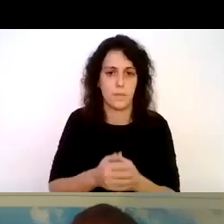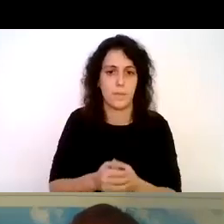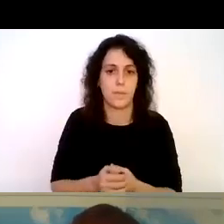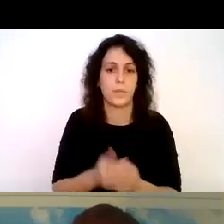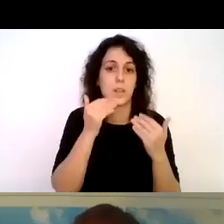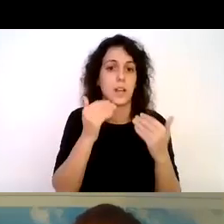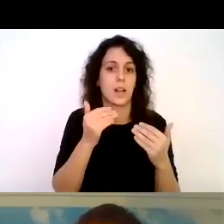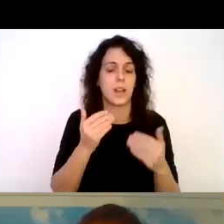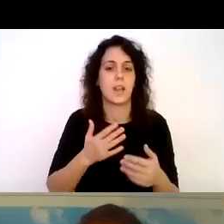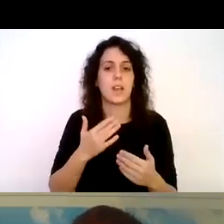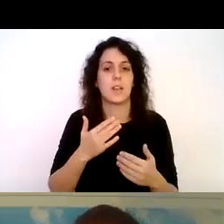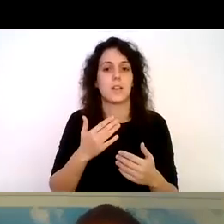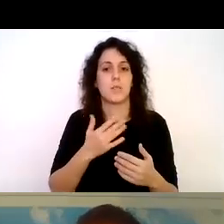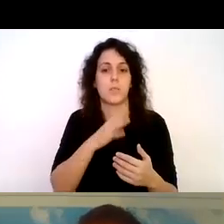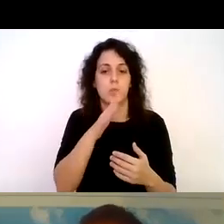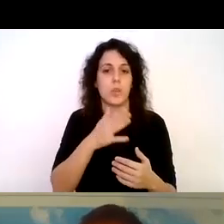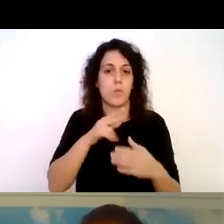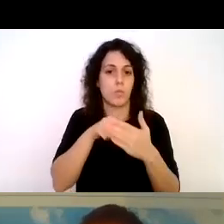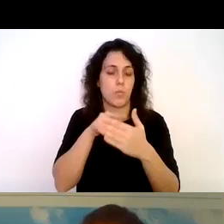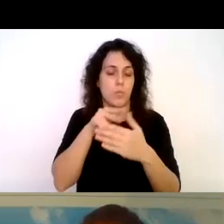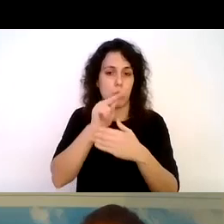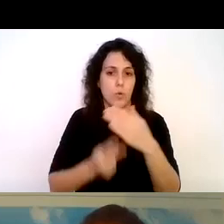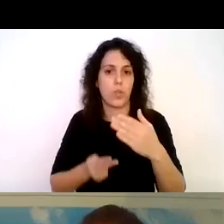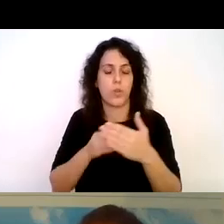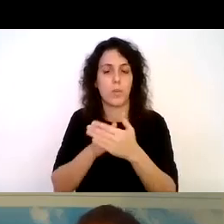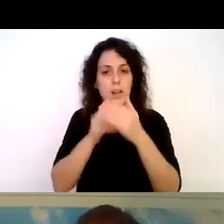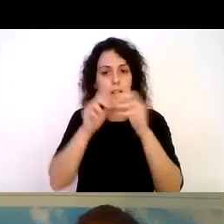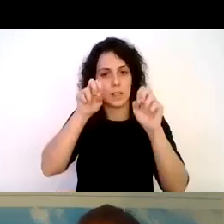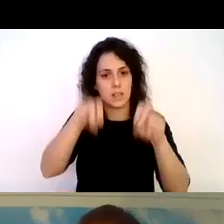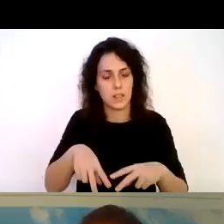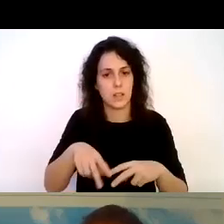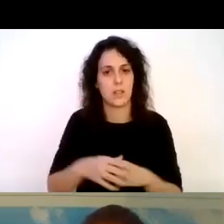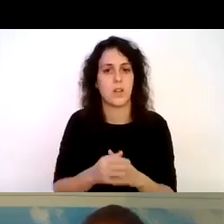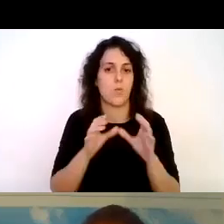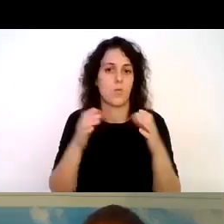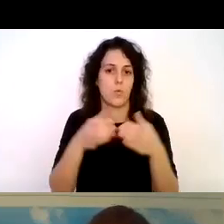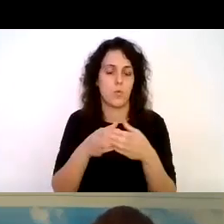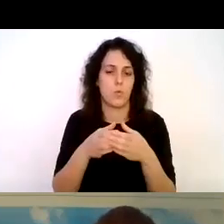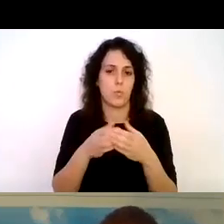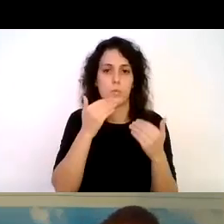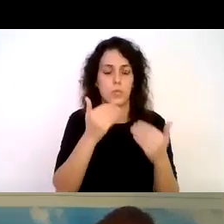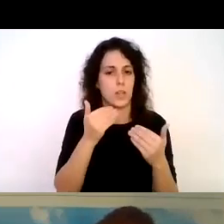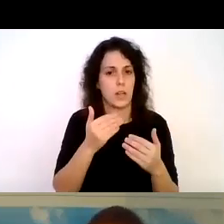permitirme compartir buceos sin barreras en nombre de todos los miembros de buceos sin barreras de Latinoamérica gracias Carlos